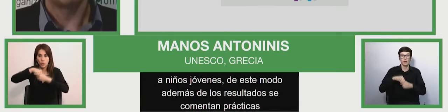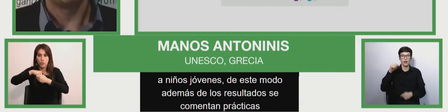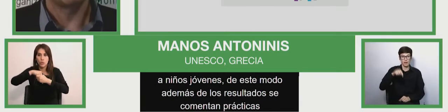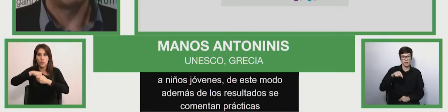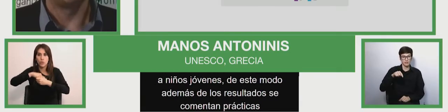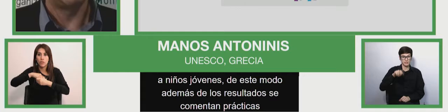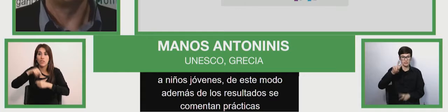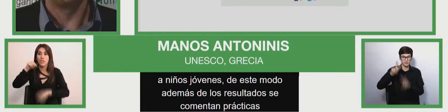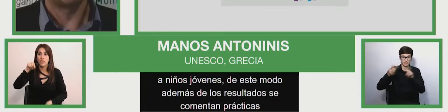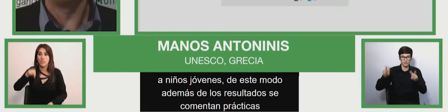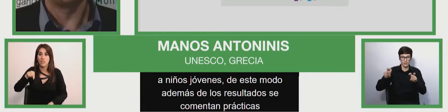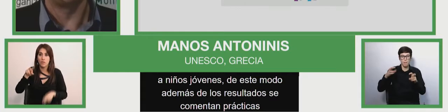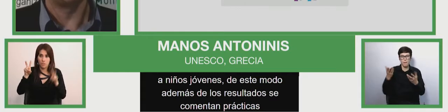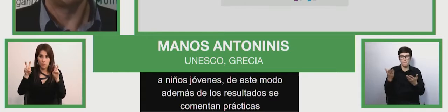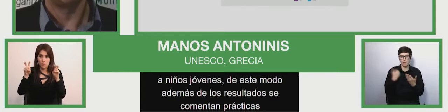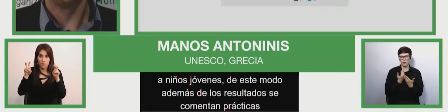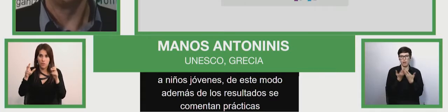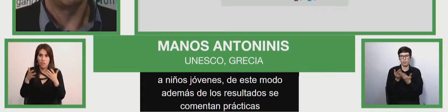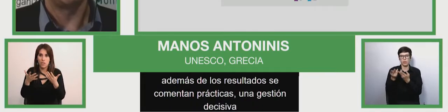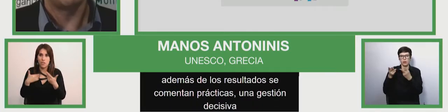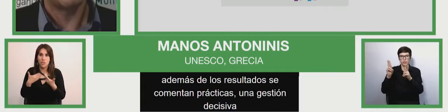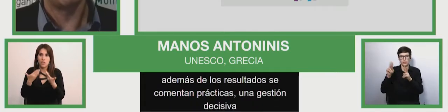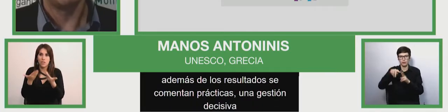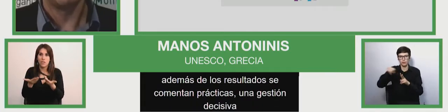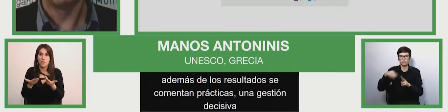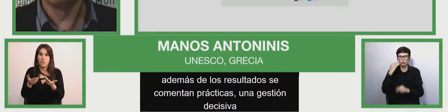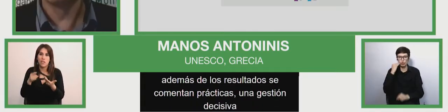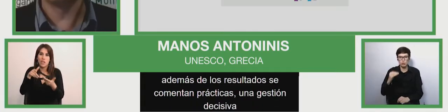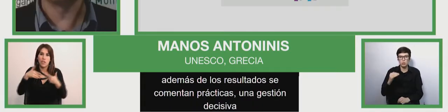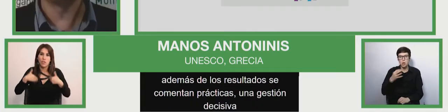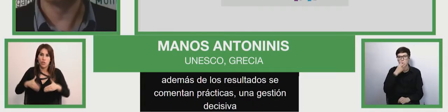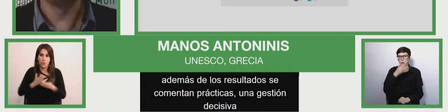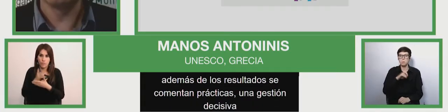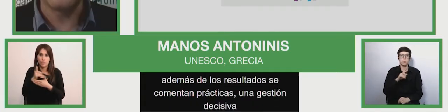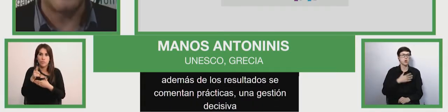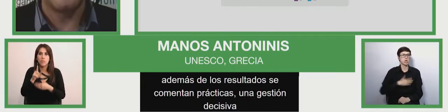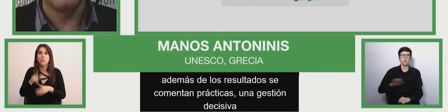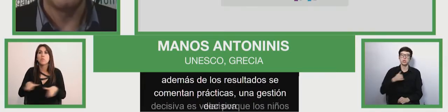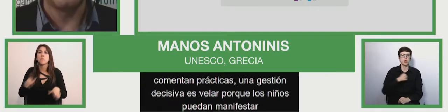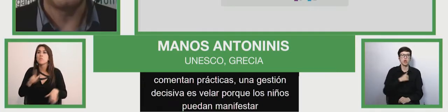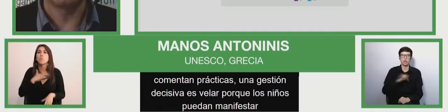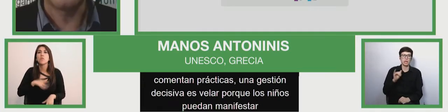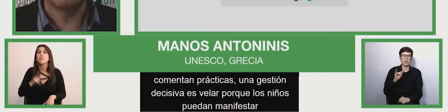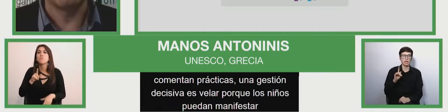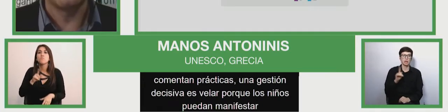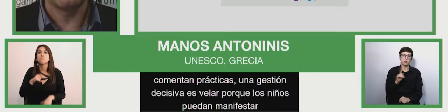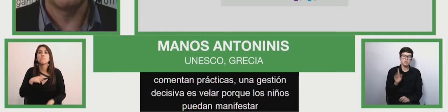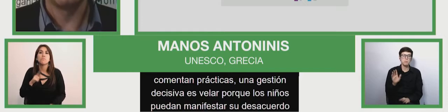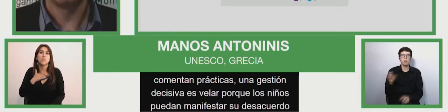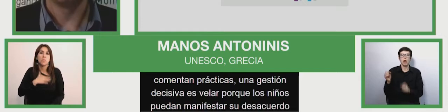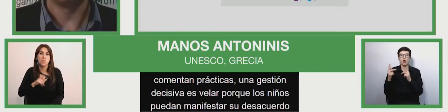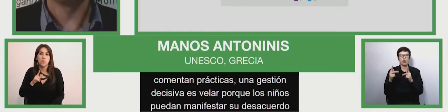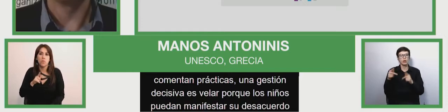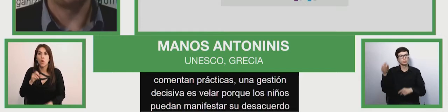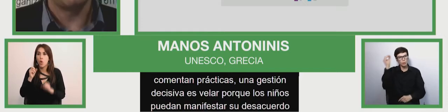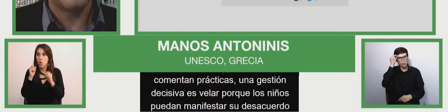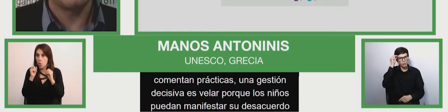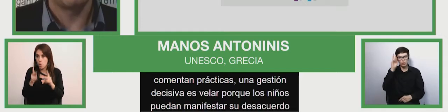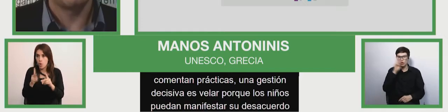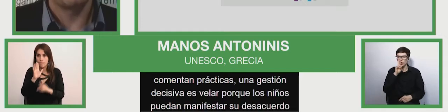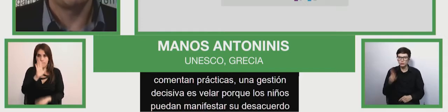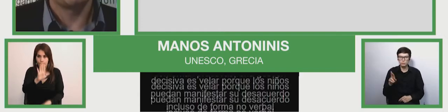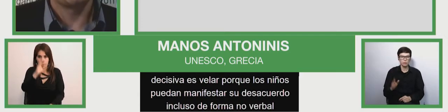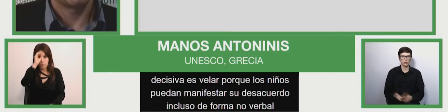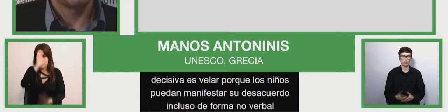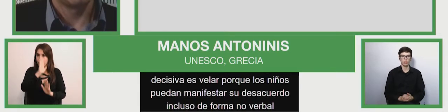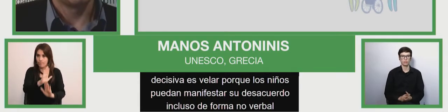velar por qué los niños puedan manifestar su desacuerdo, incluso de forma no verbal, y que todas sus opiniones sean escuchadas.